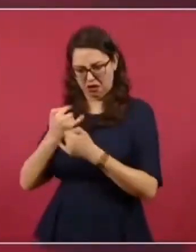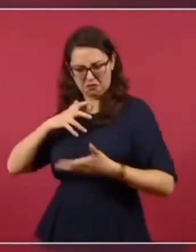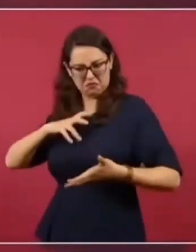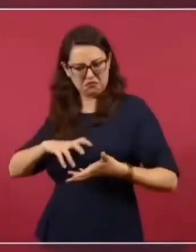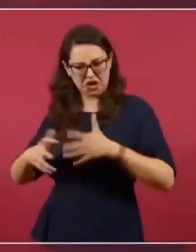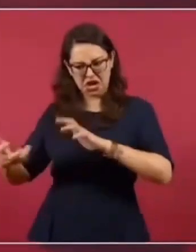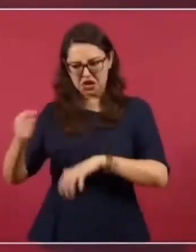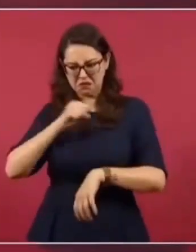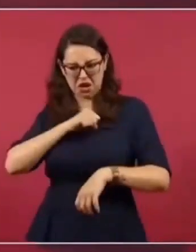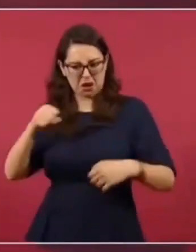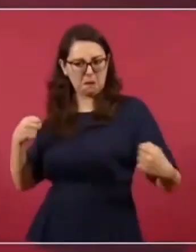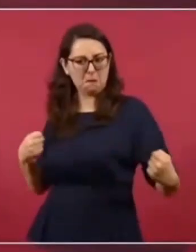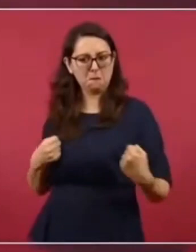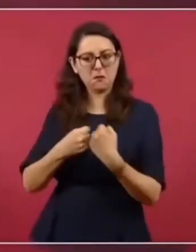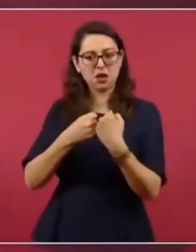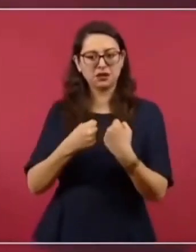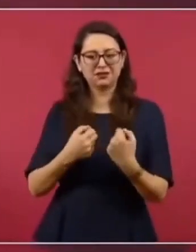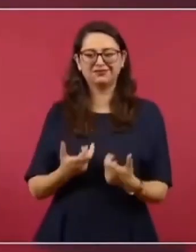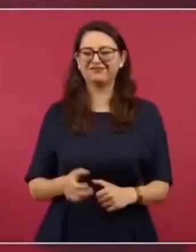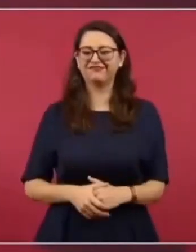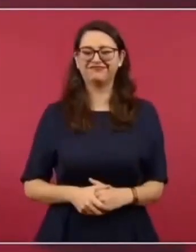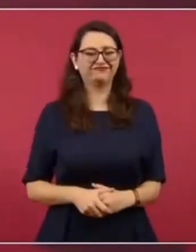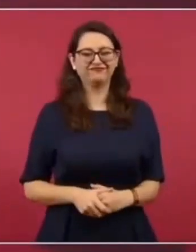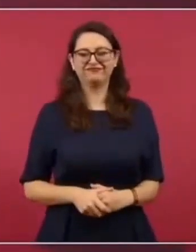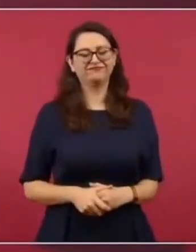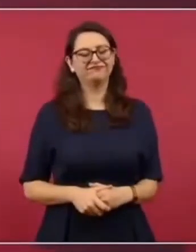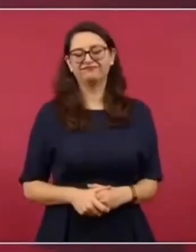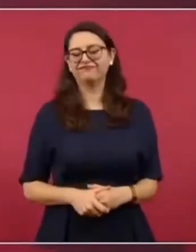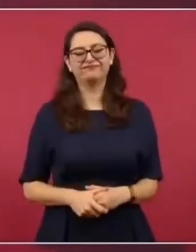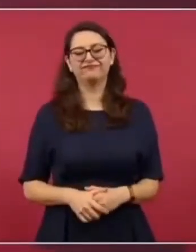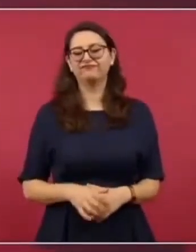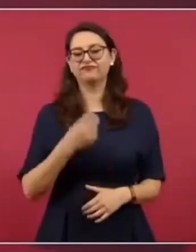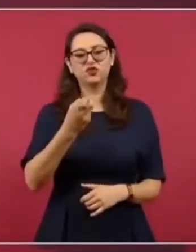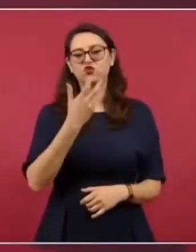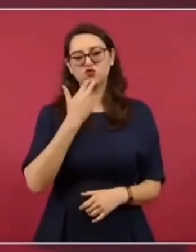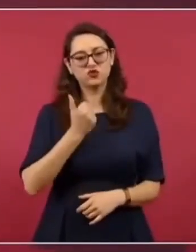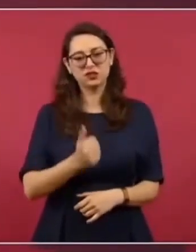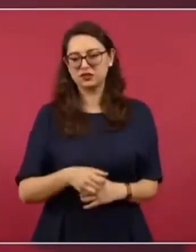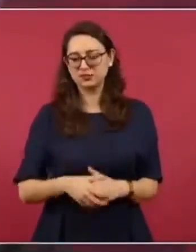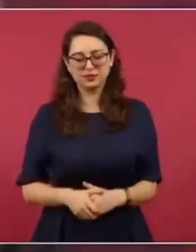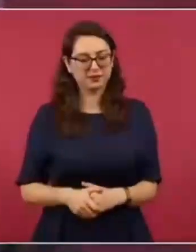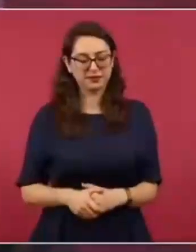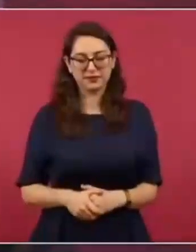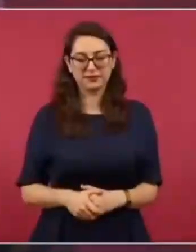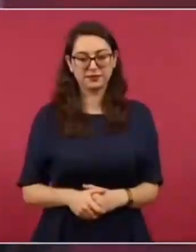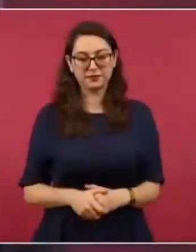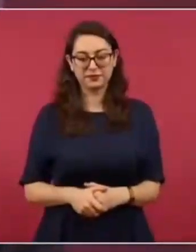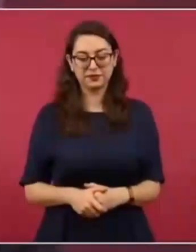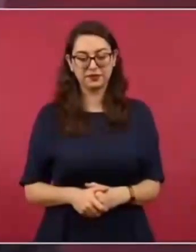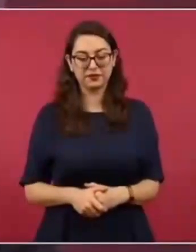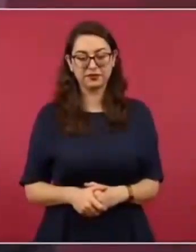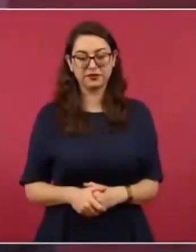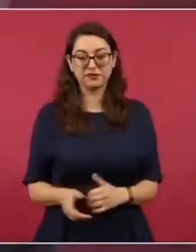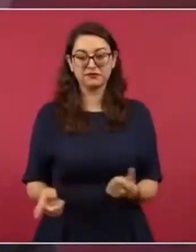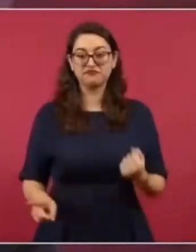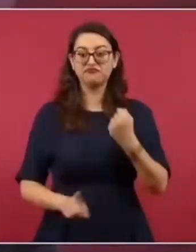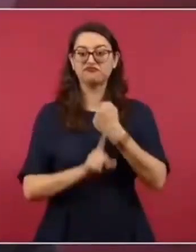o pensar que los problemas sociales se resuelven